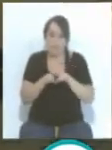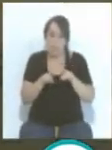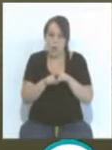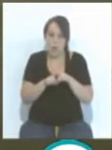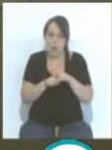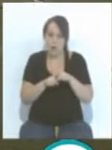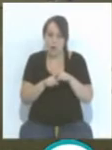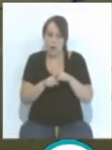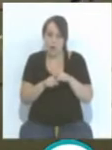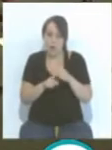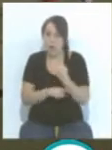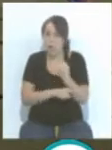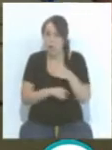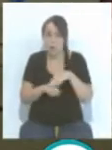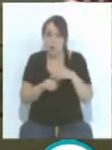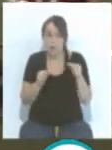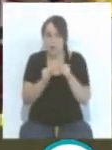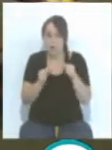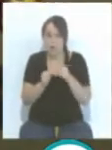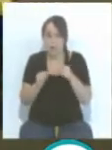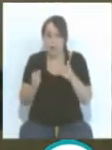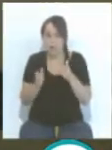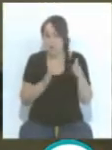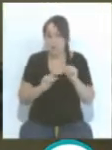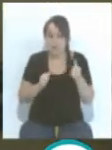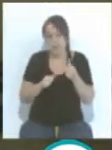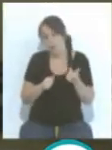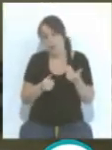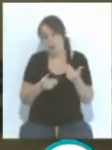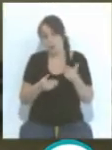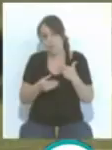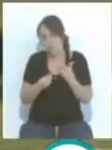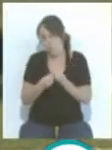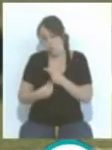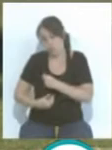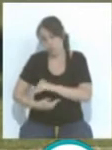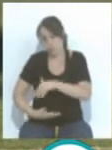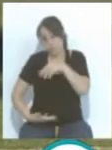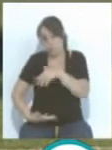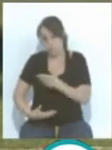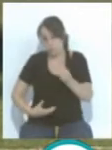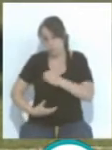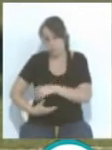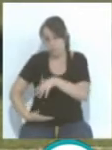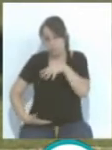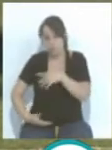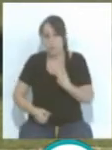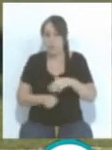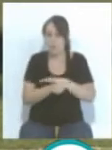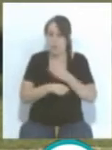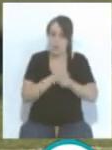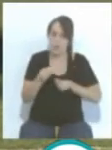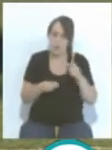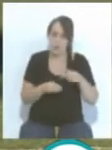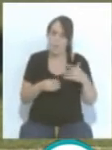empezar la temporada con dinero, o que se hacía provincia con todos estos partidos